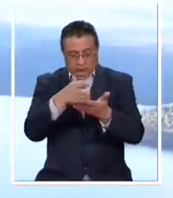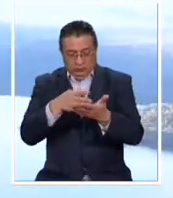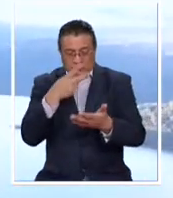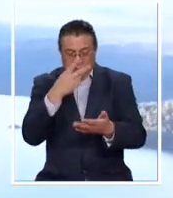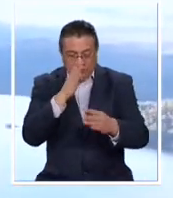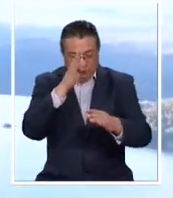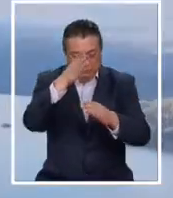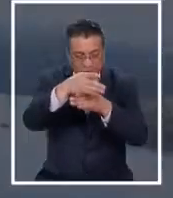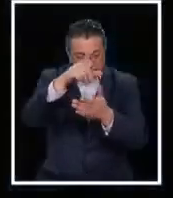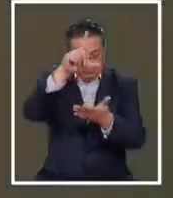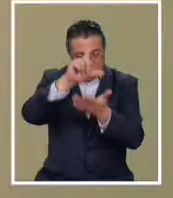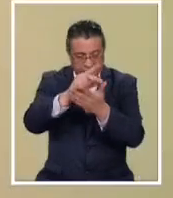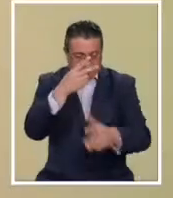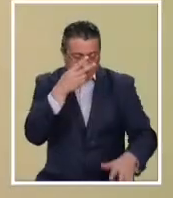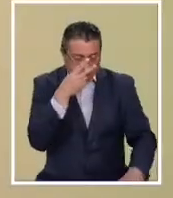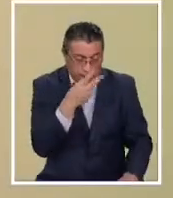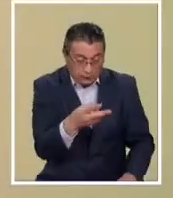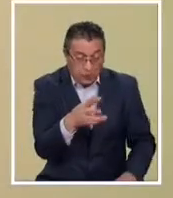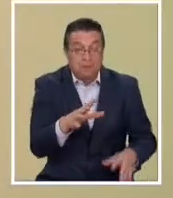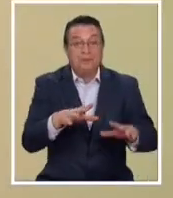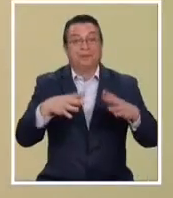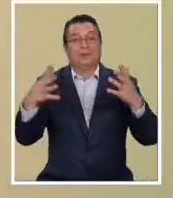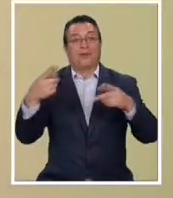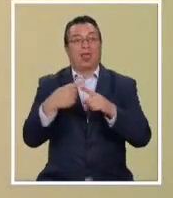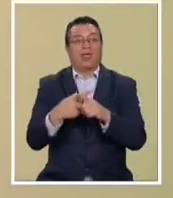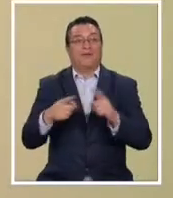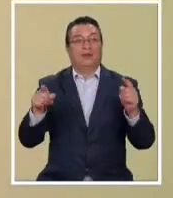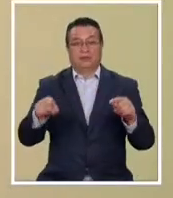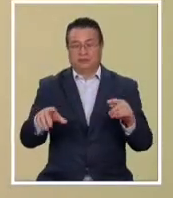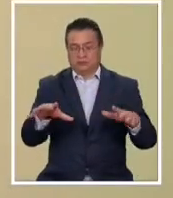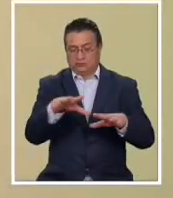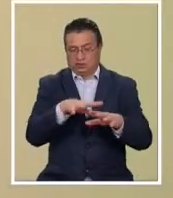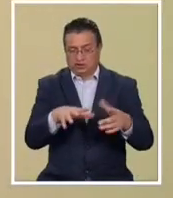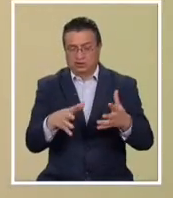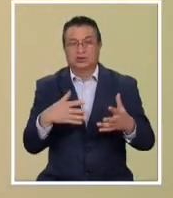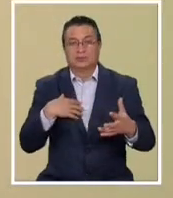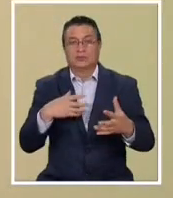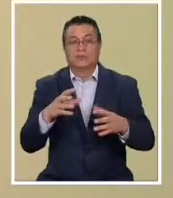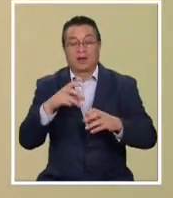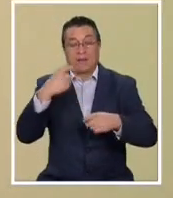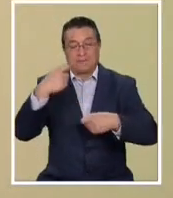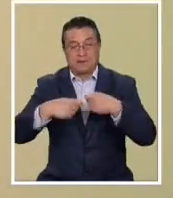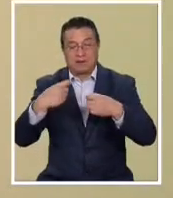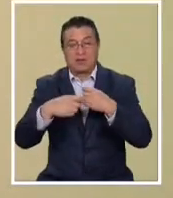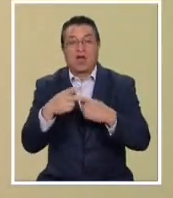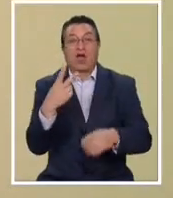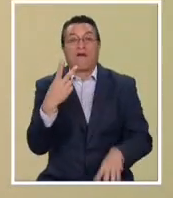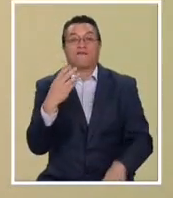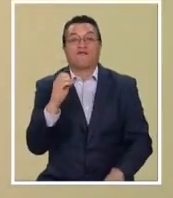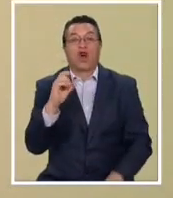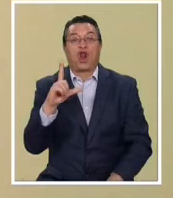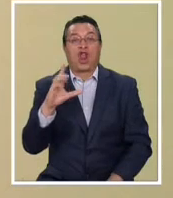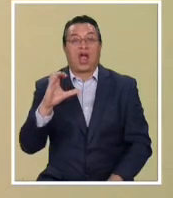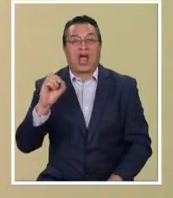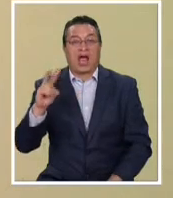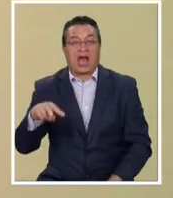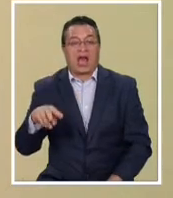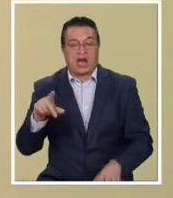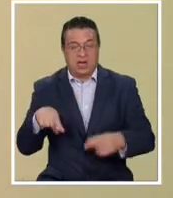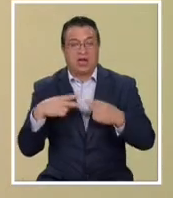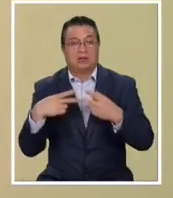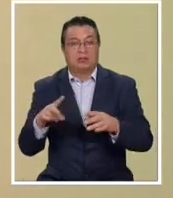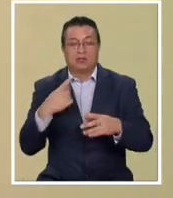llegamos a este punto y vimos que hay cosas muy distintas en esta área, hay rocas volcánicas, hay rocas con